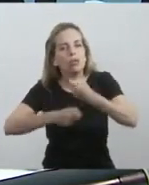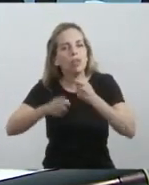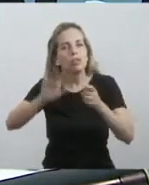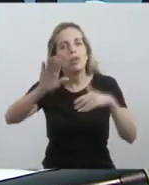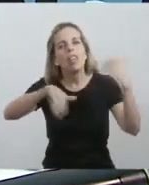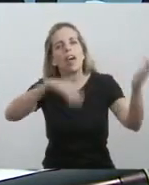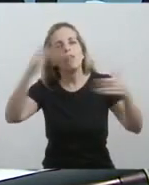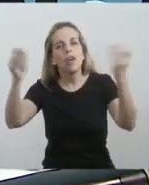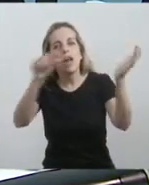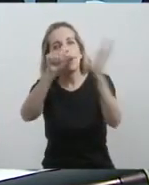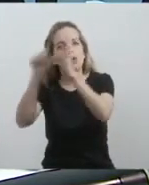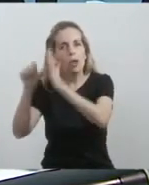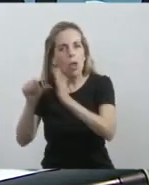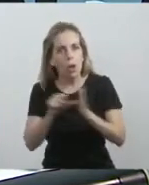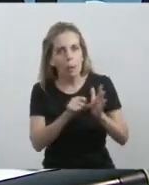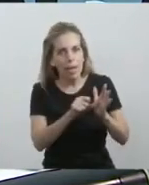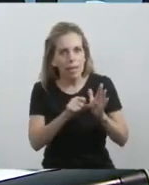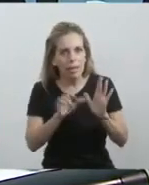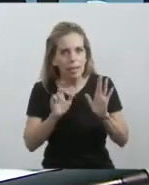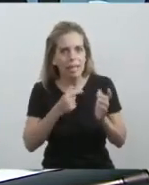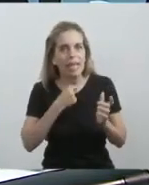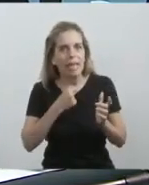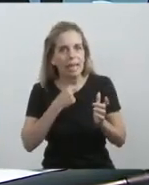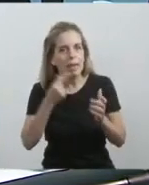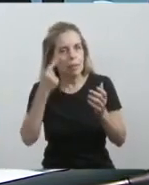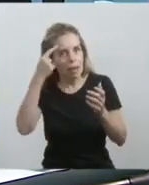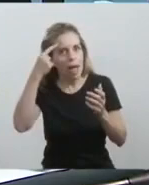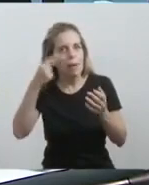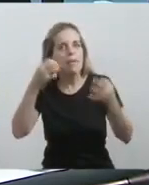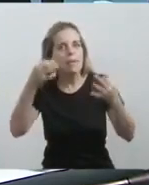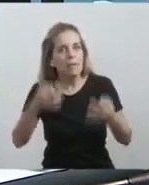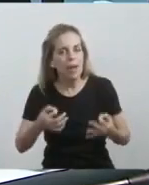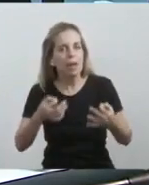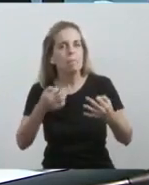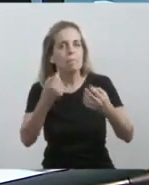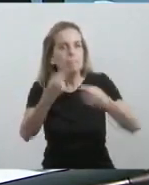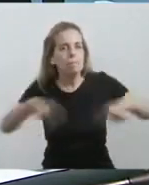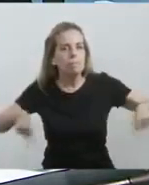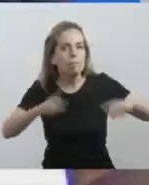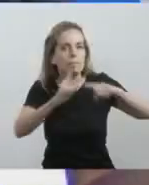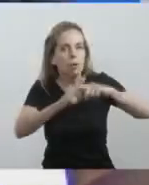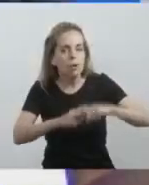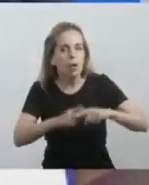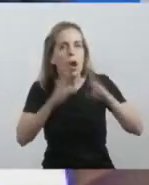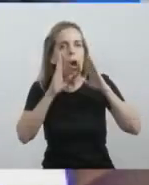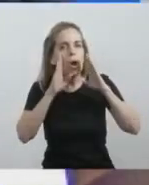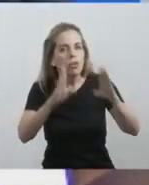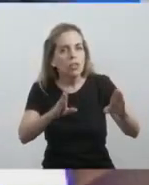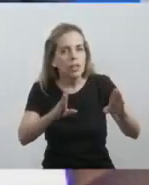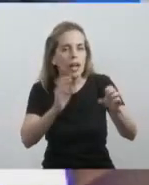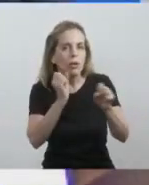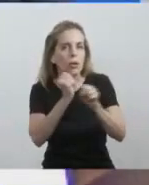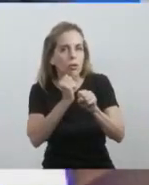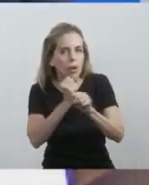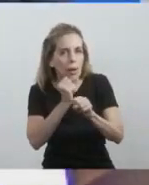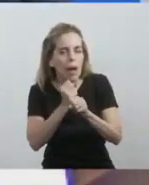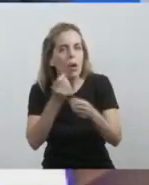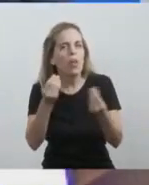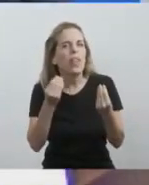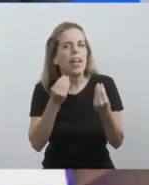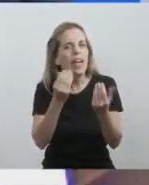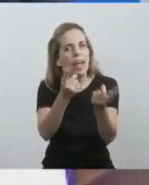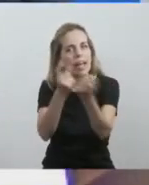celeridad y resultados significativos. Concentramos nuestros trabajos en atraer inversiones